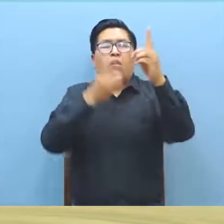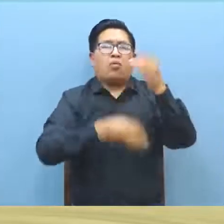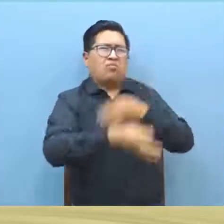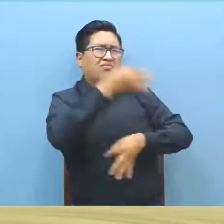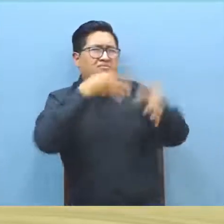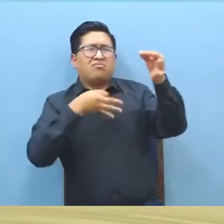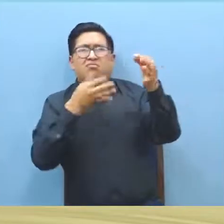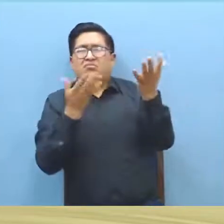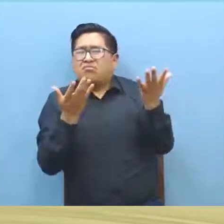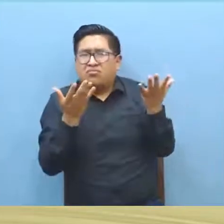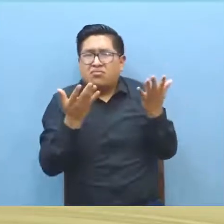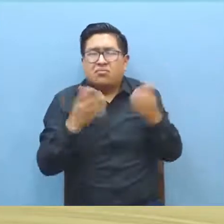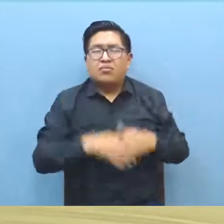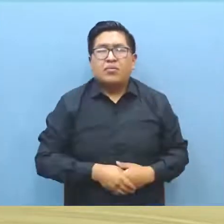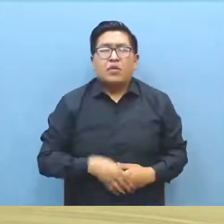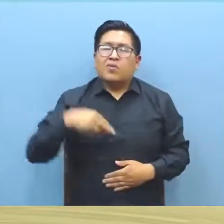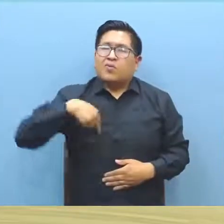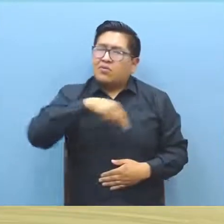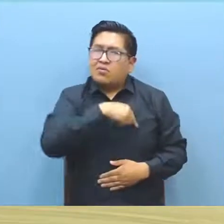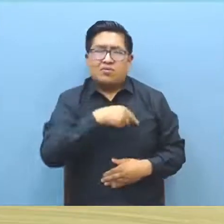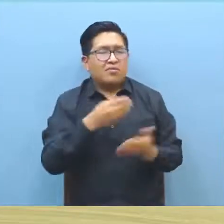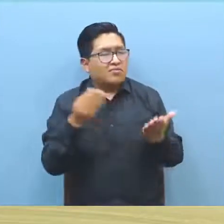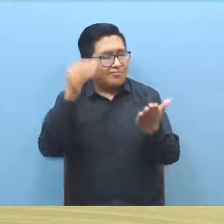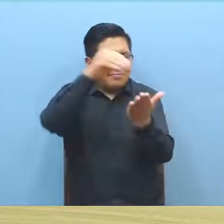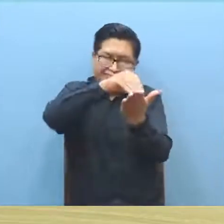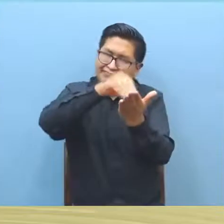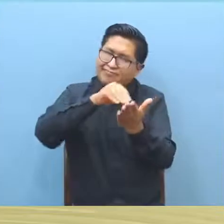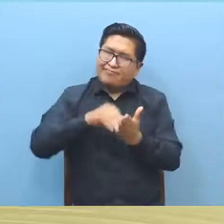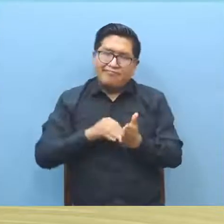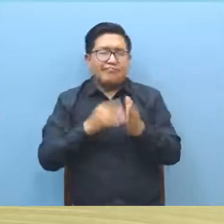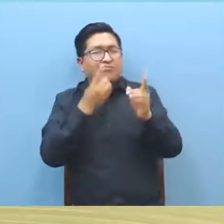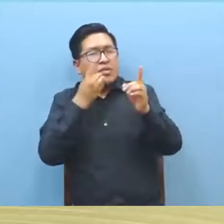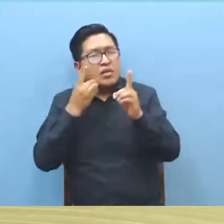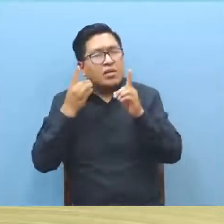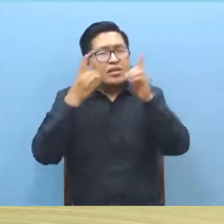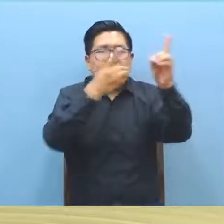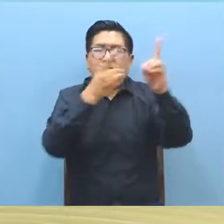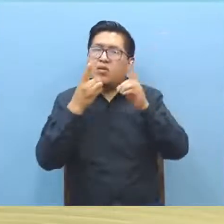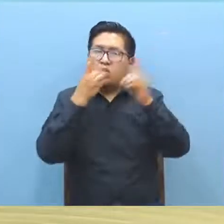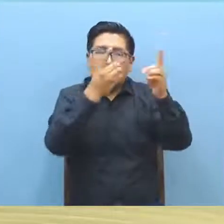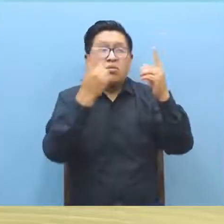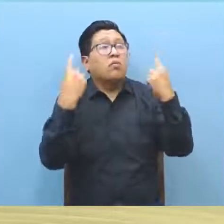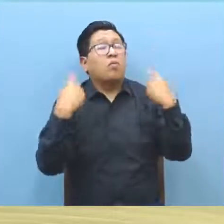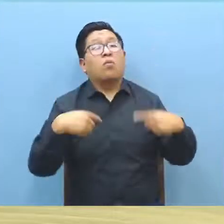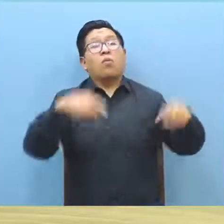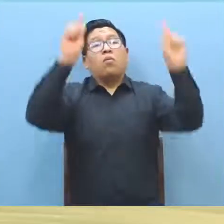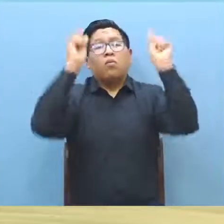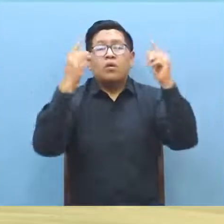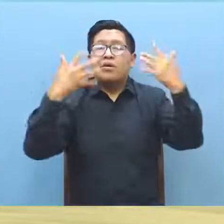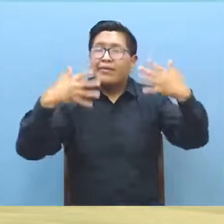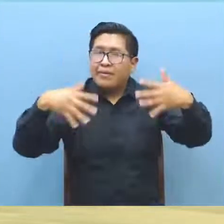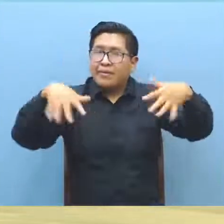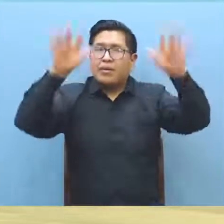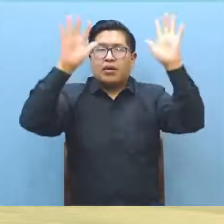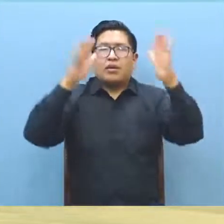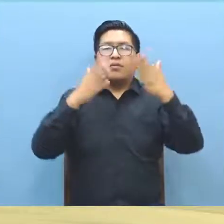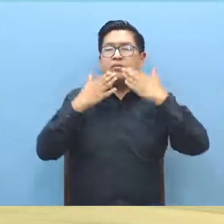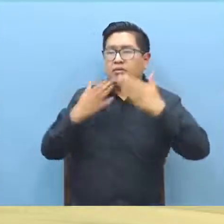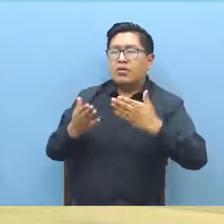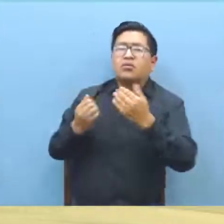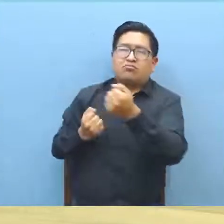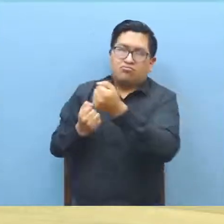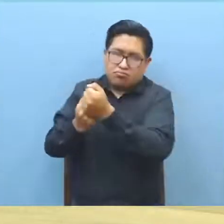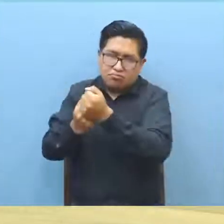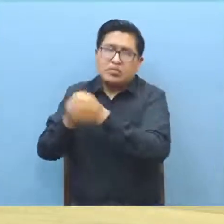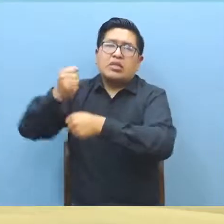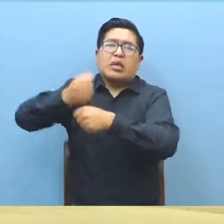privada. Por lo tanto, nosotros todo eso hemos correspondido, donde igual de la misma manera el amparo, ganado también así la salida a favor